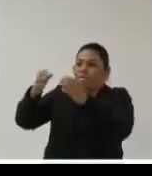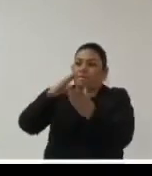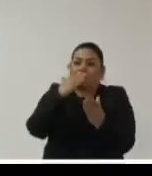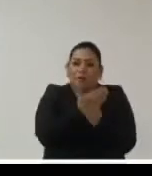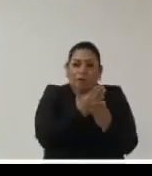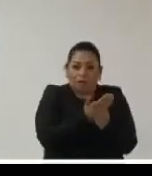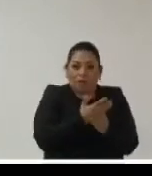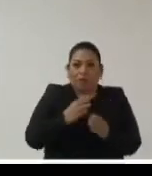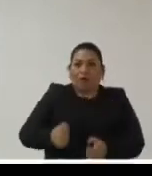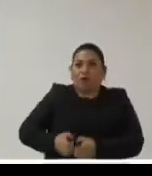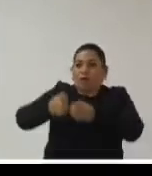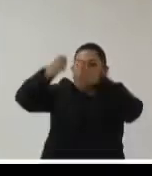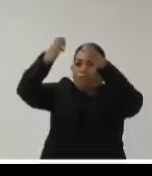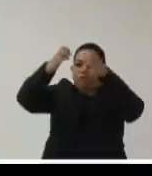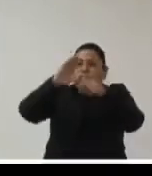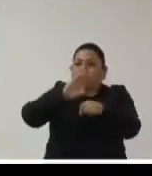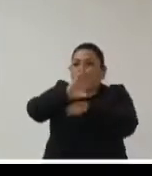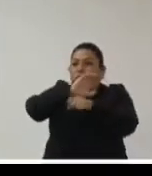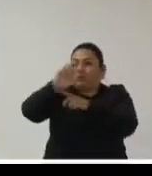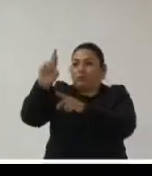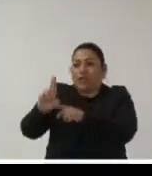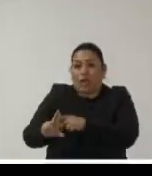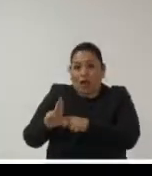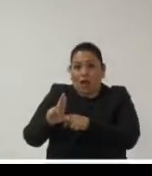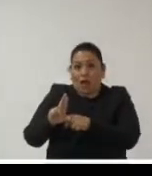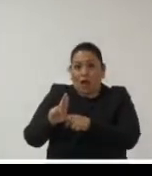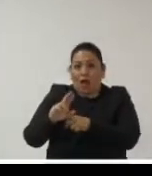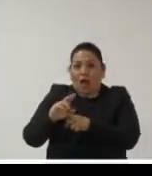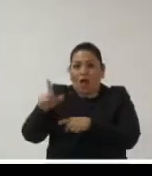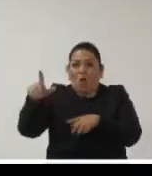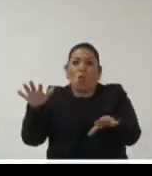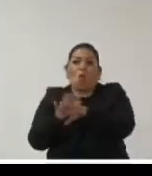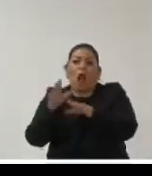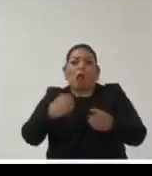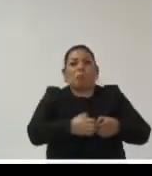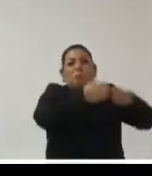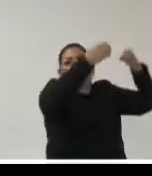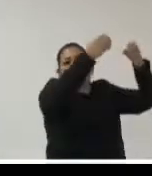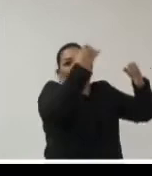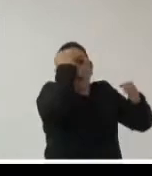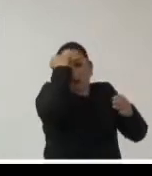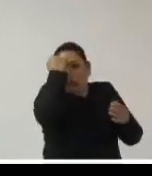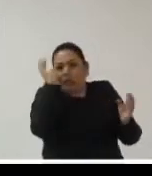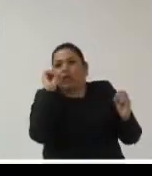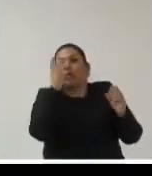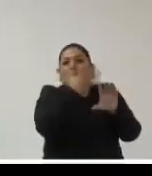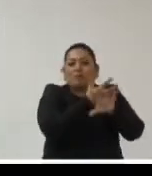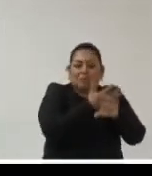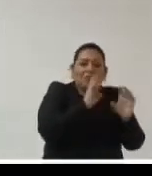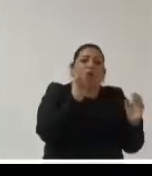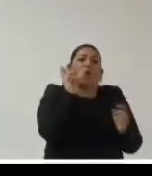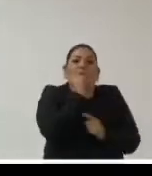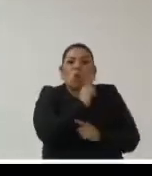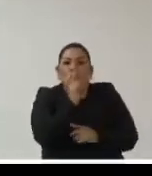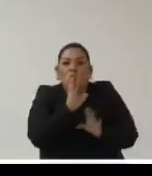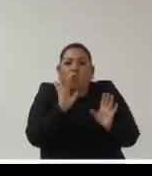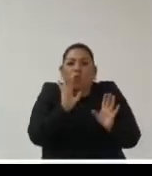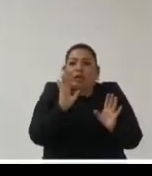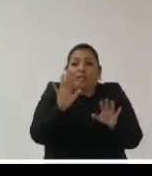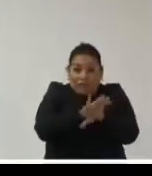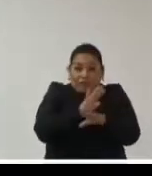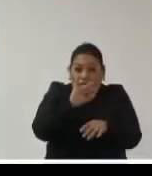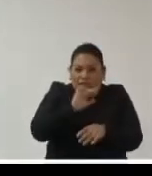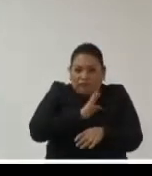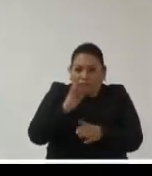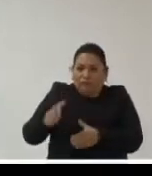bello edificio del archivo nacional de Costa Rica a los Estados Unidos o a la India o a Rusia o